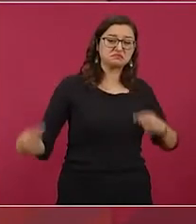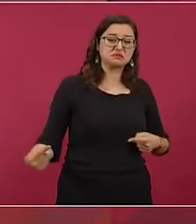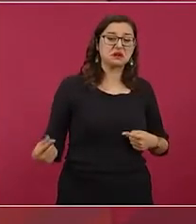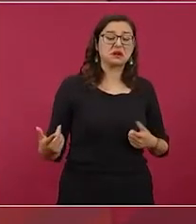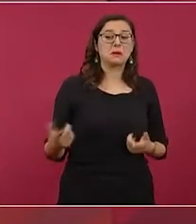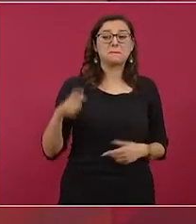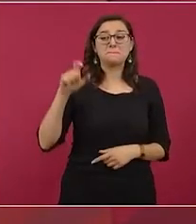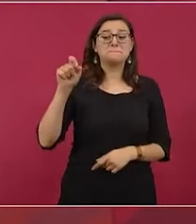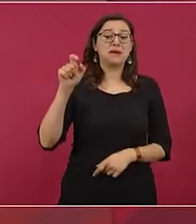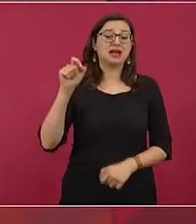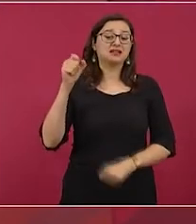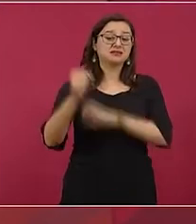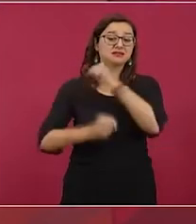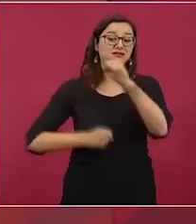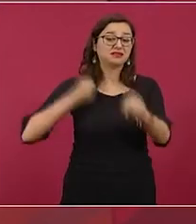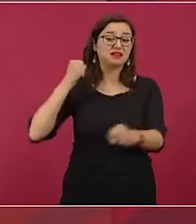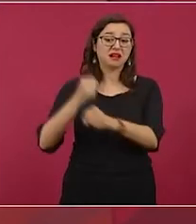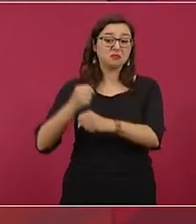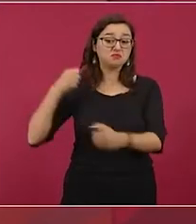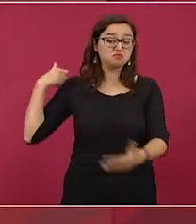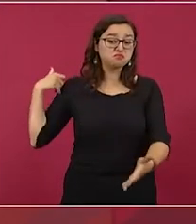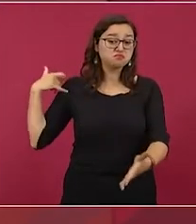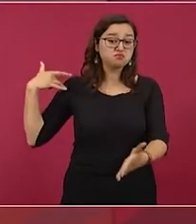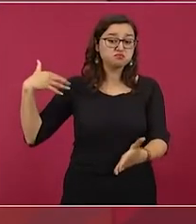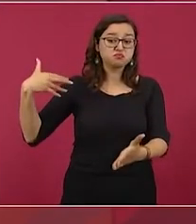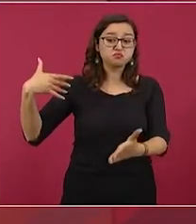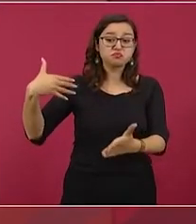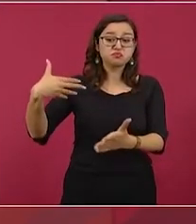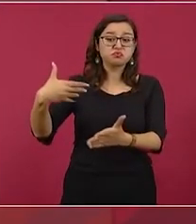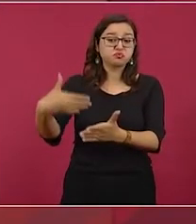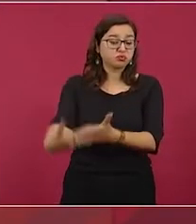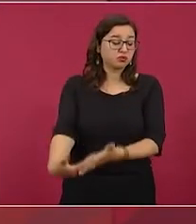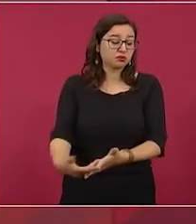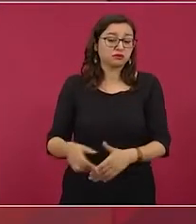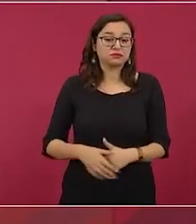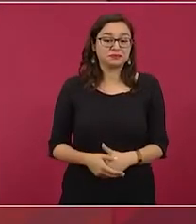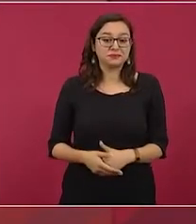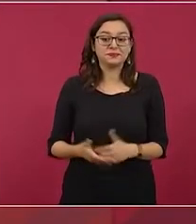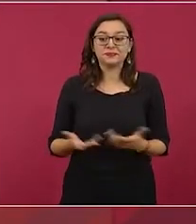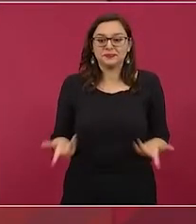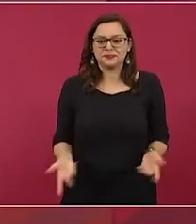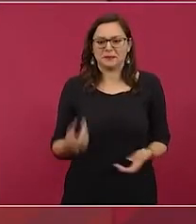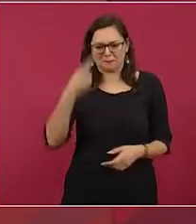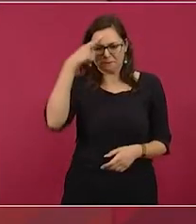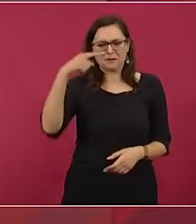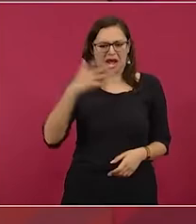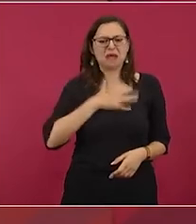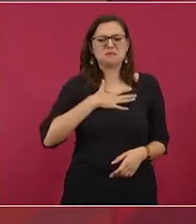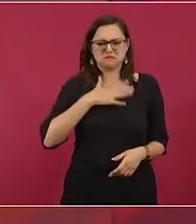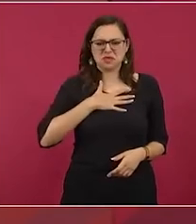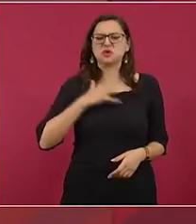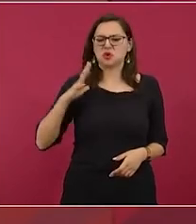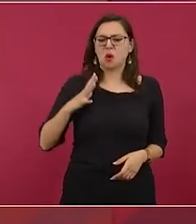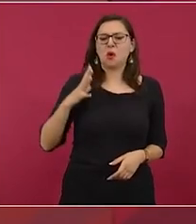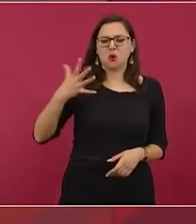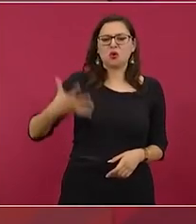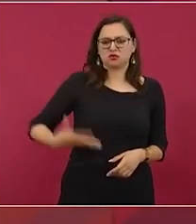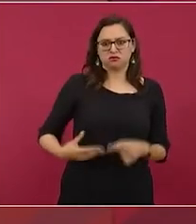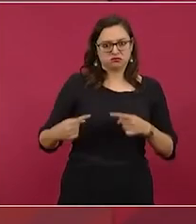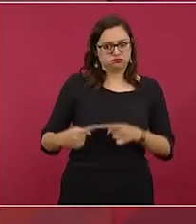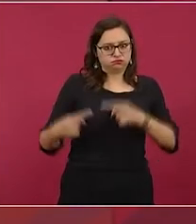Y me honra mucho, es un timbre de orgullo el